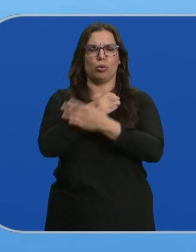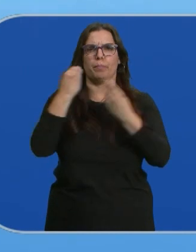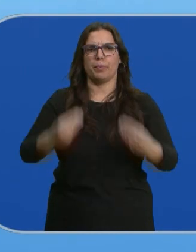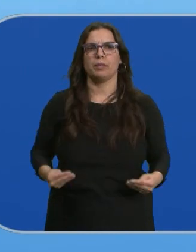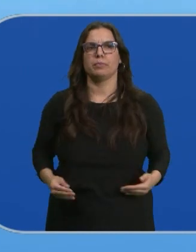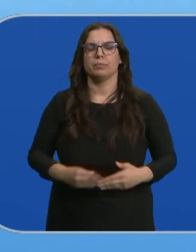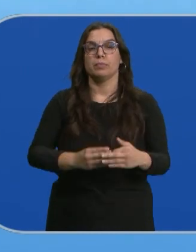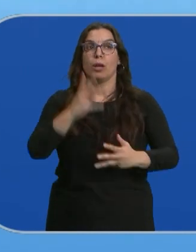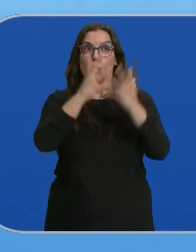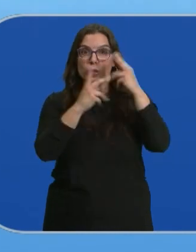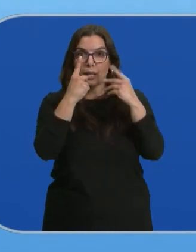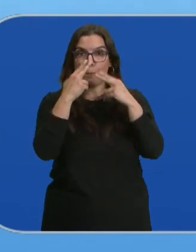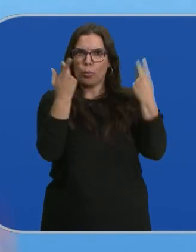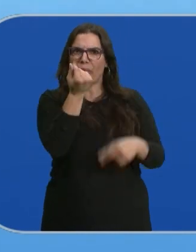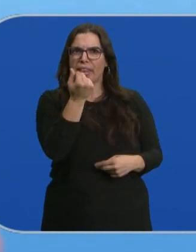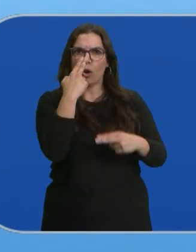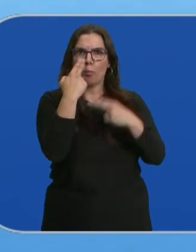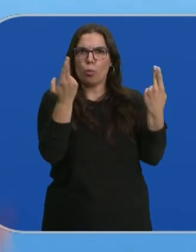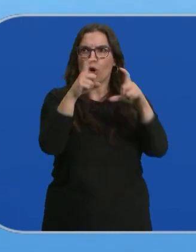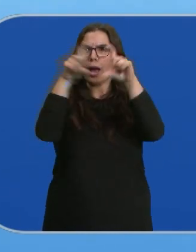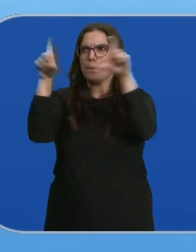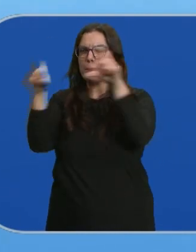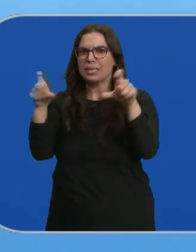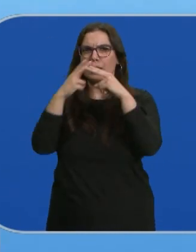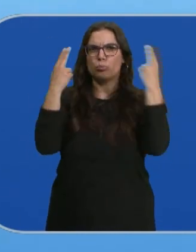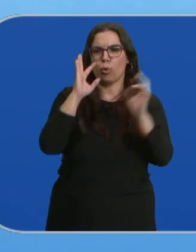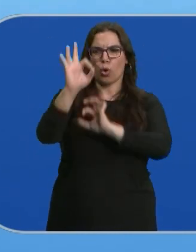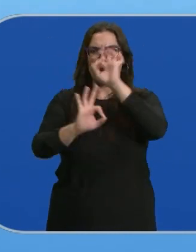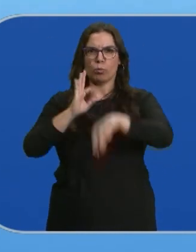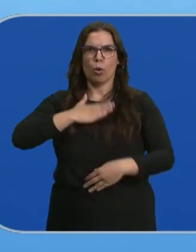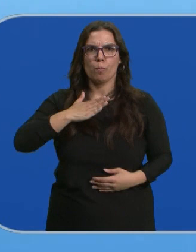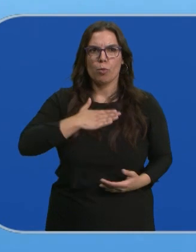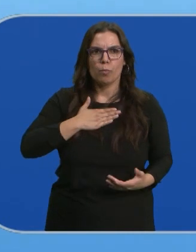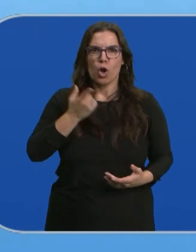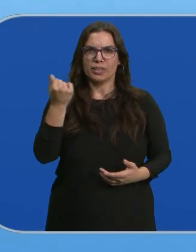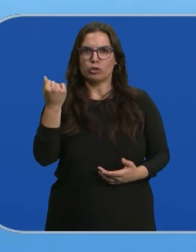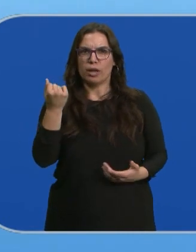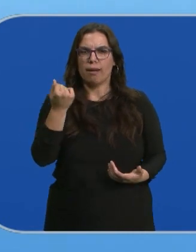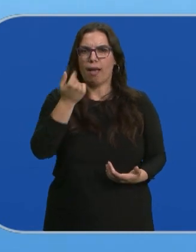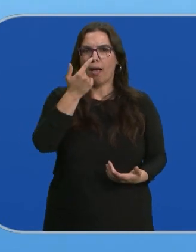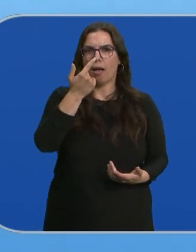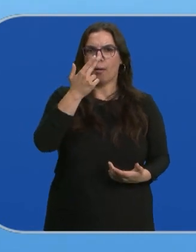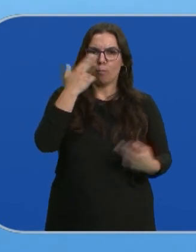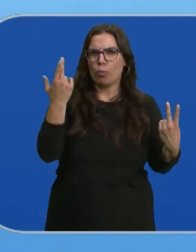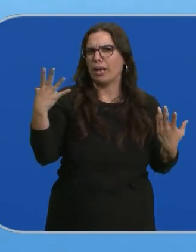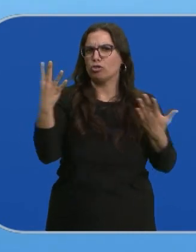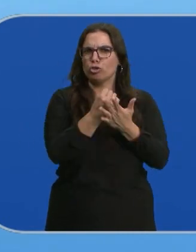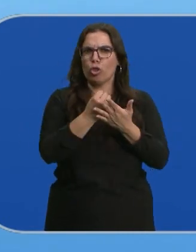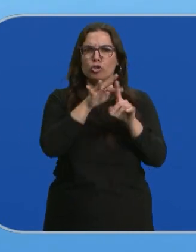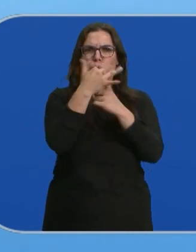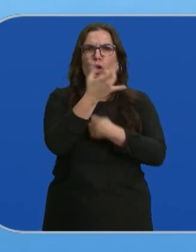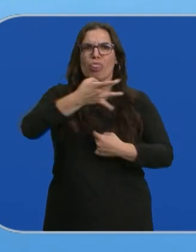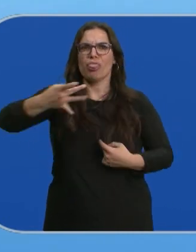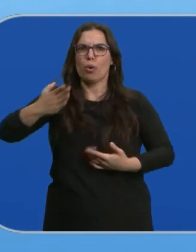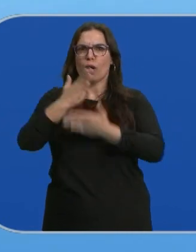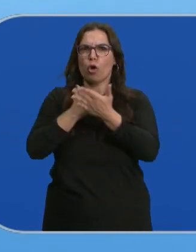¿Cómo están las cuentas públicas? ¿Cómo están las empresas públicas, los organismos autónomos, las tesorerías y la situación de la